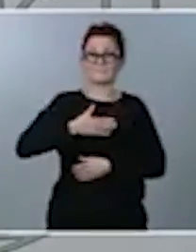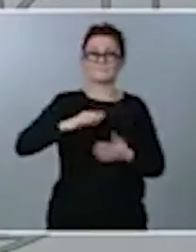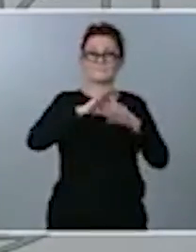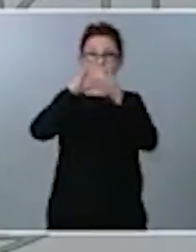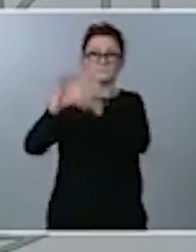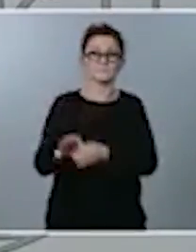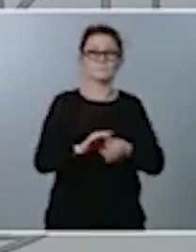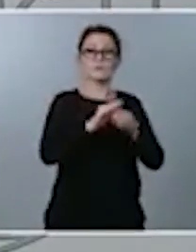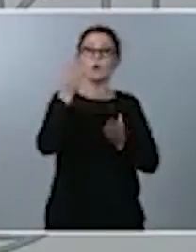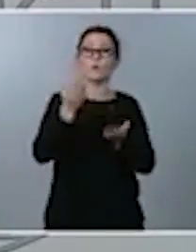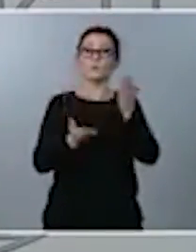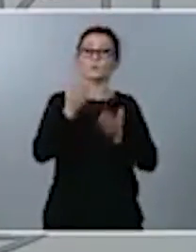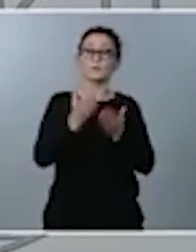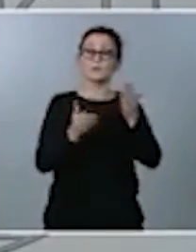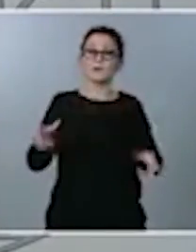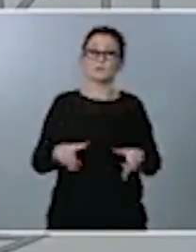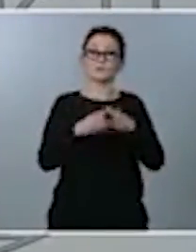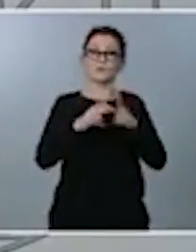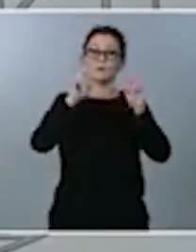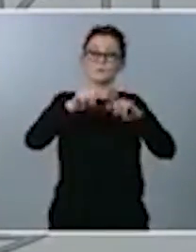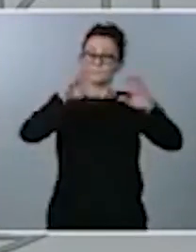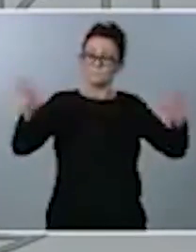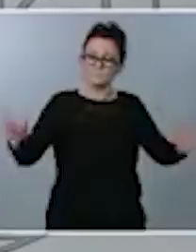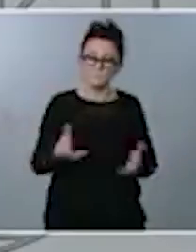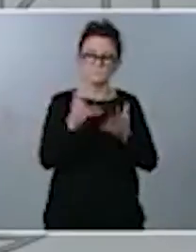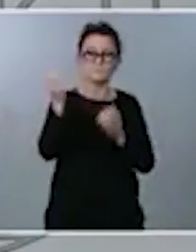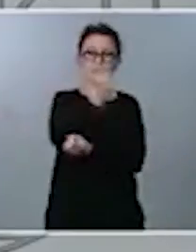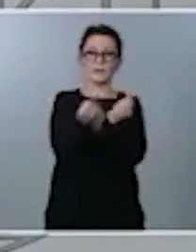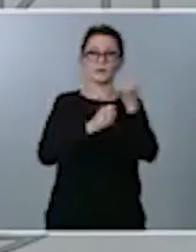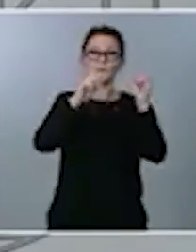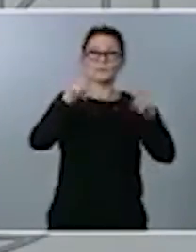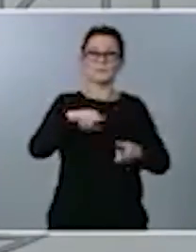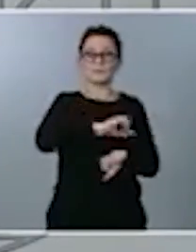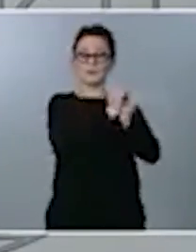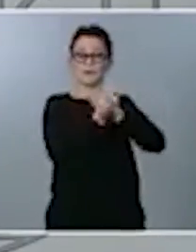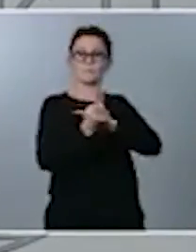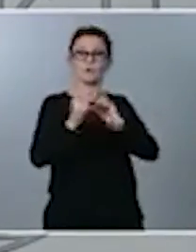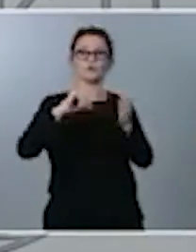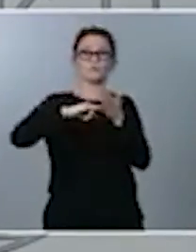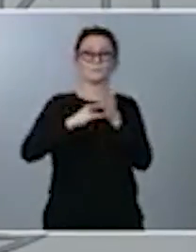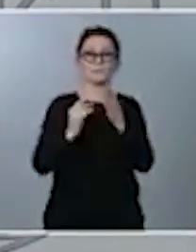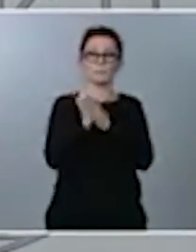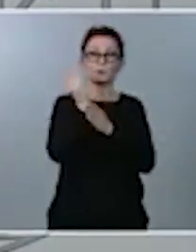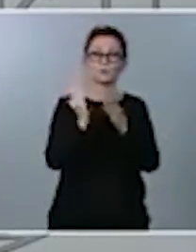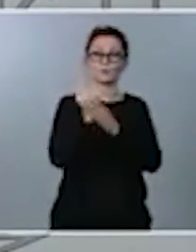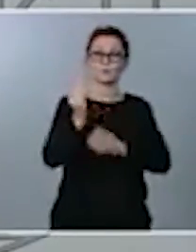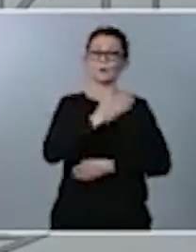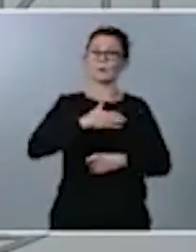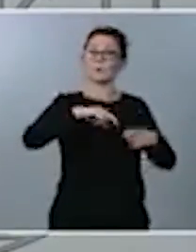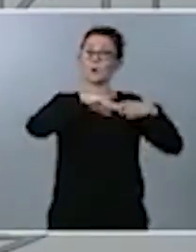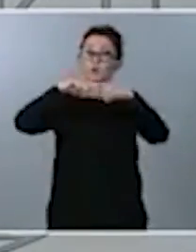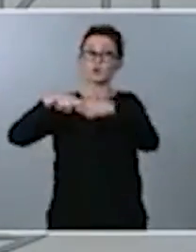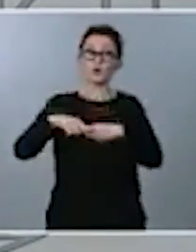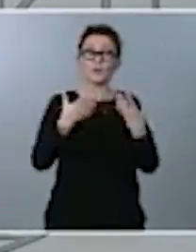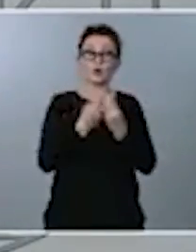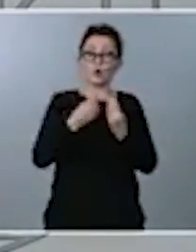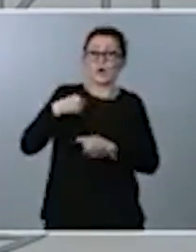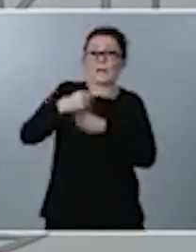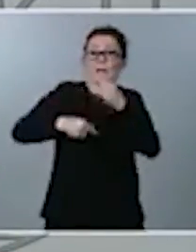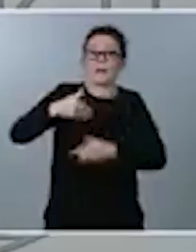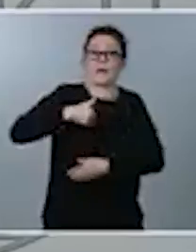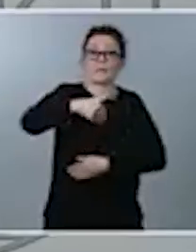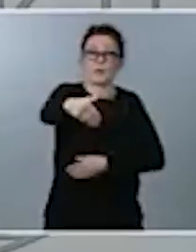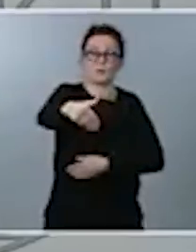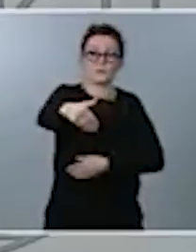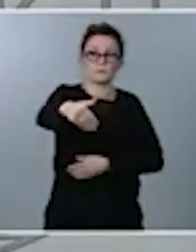y impulsar la economía y el cambio del modelo productivo, ser solidario con otras generaciones. Y es por ello que